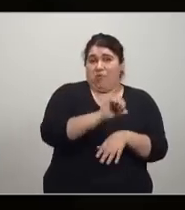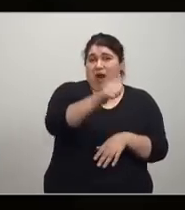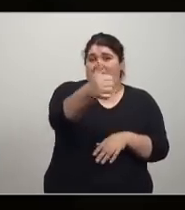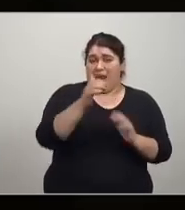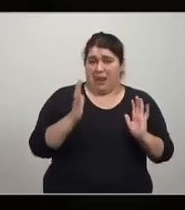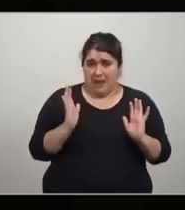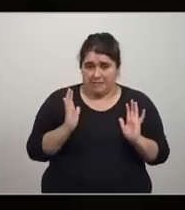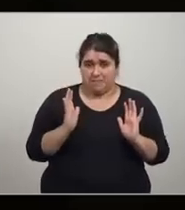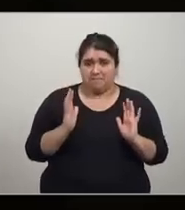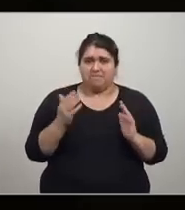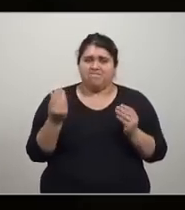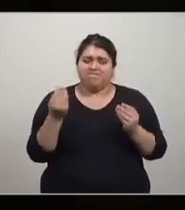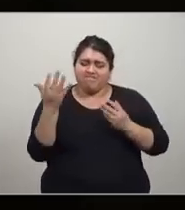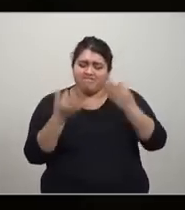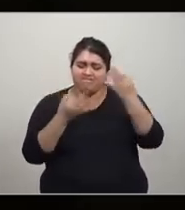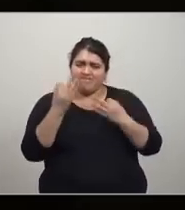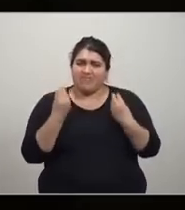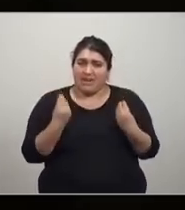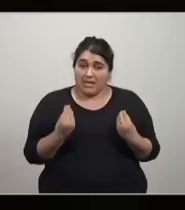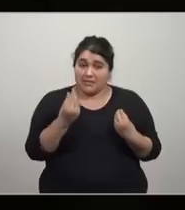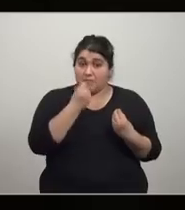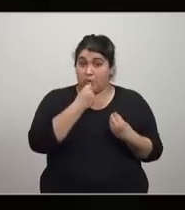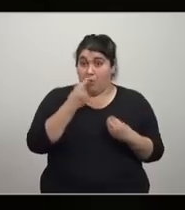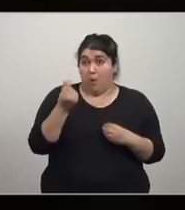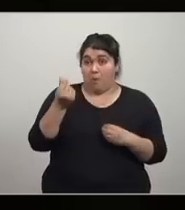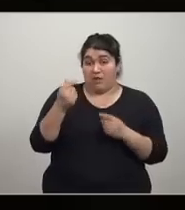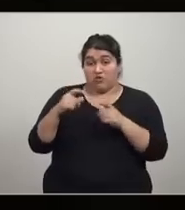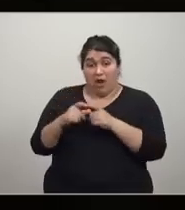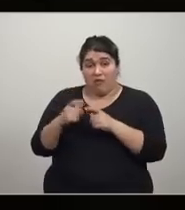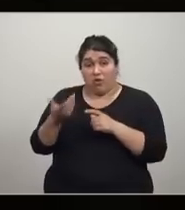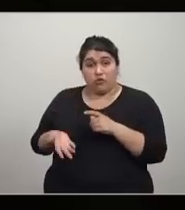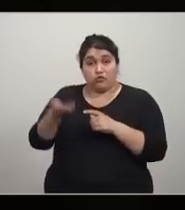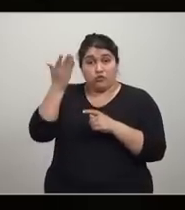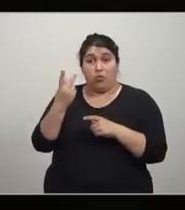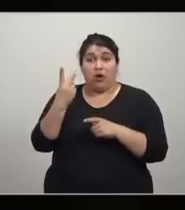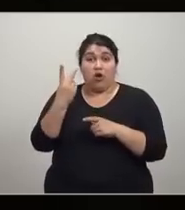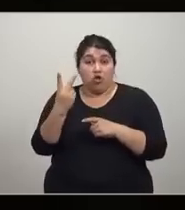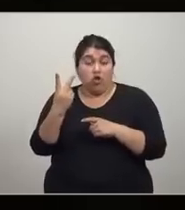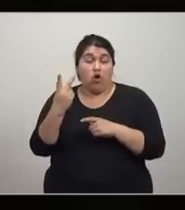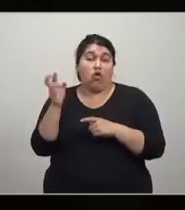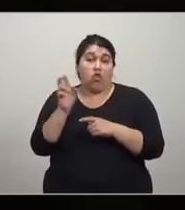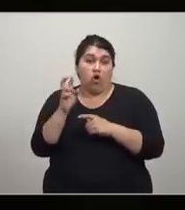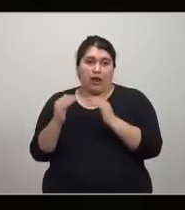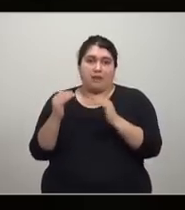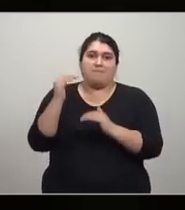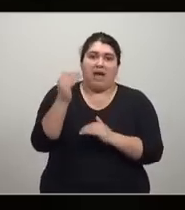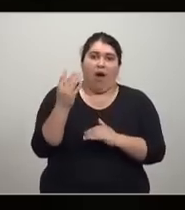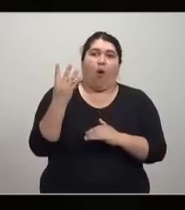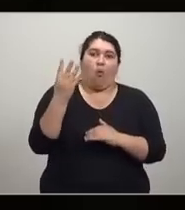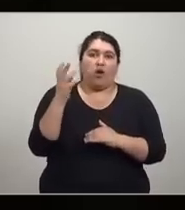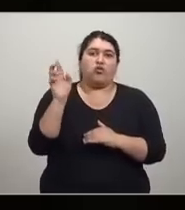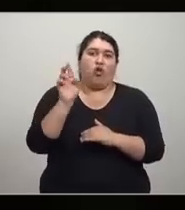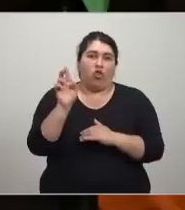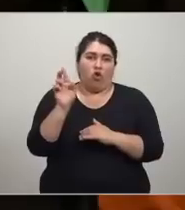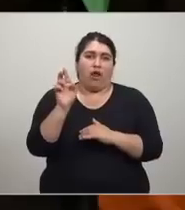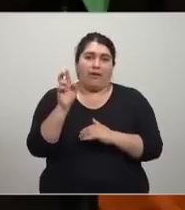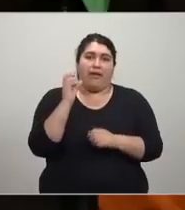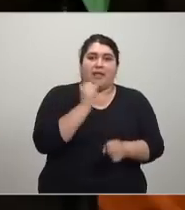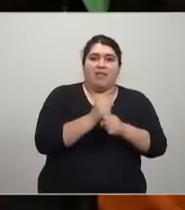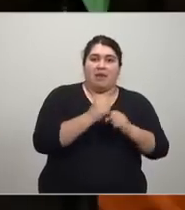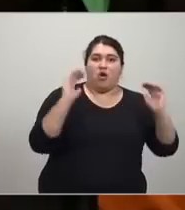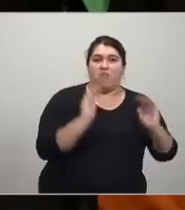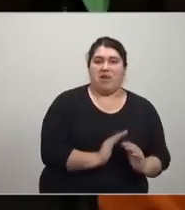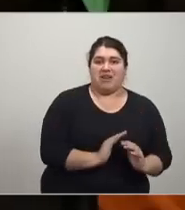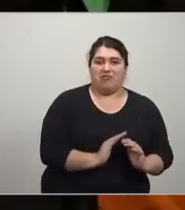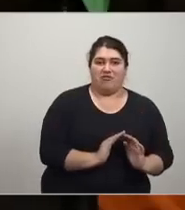¿Qué nos dice esto? Que si me sube el precio del alfajor de 2 dólares a 4 dólares, disminuyo mi cantidad de trabajo. ¿Quién de ustedes disminuye cantidad de